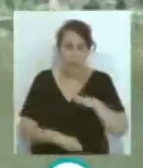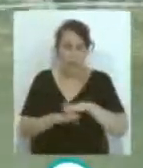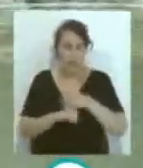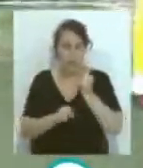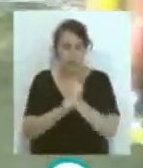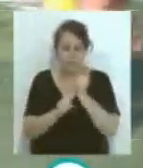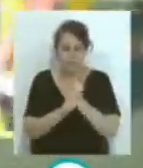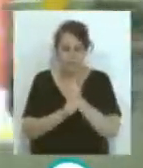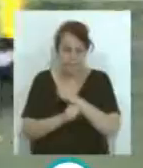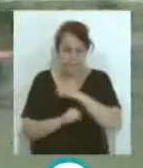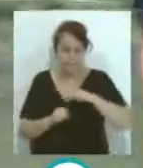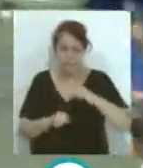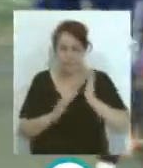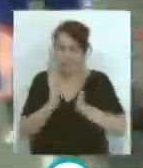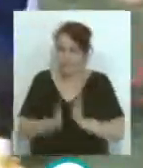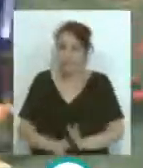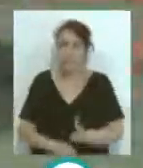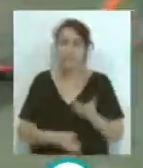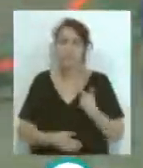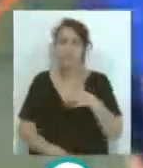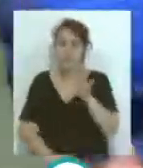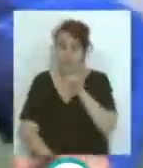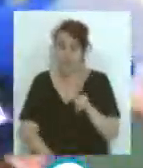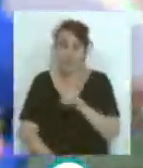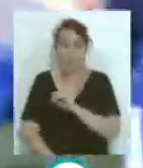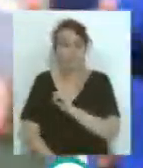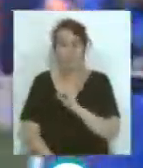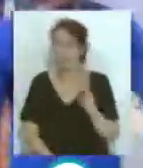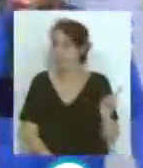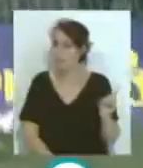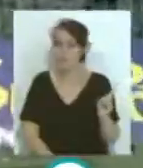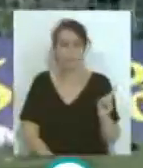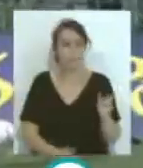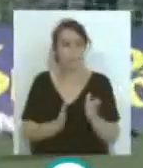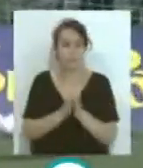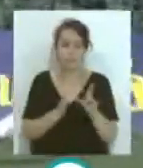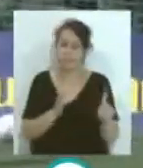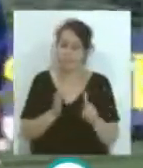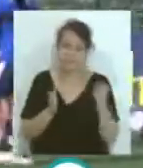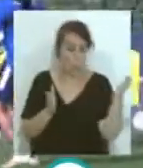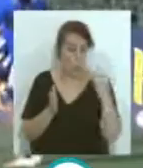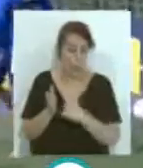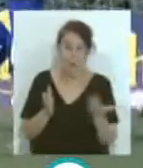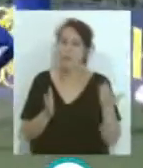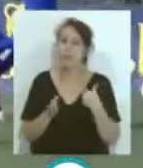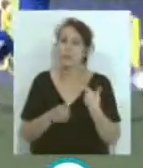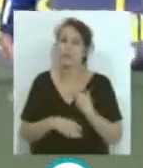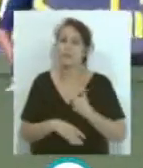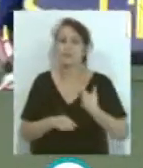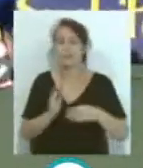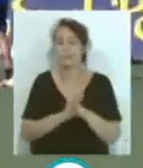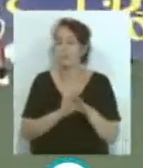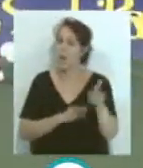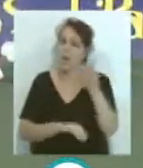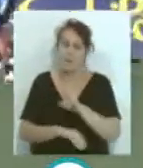trabajo con el fisioterapeuta... ...Ale Fernández tampoco estuvo con el resto de sus compañeros... ...todavía sigue convalesciente de esa